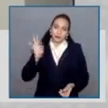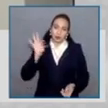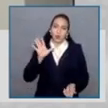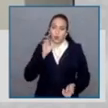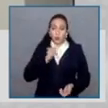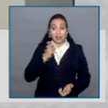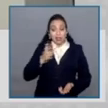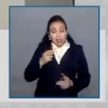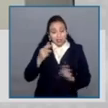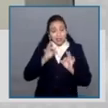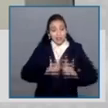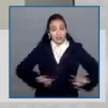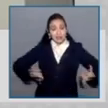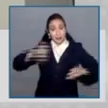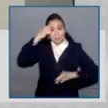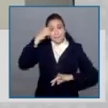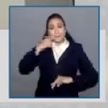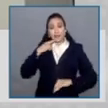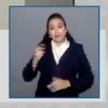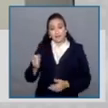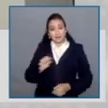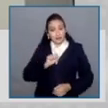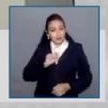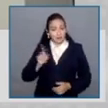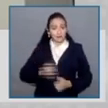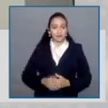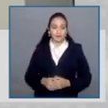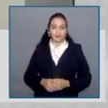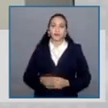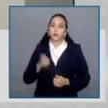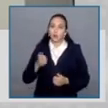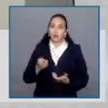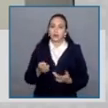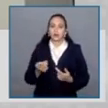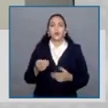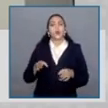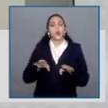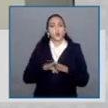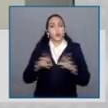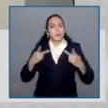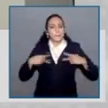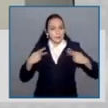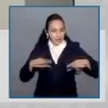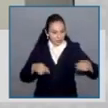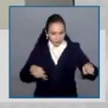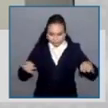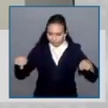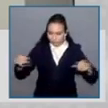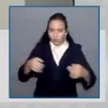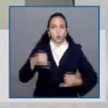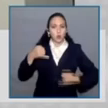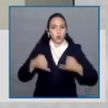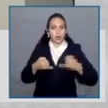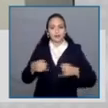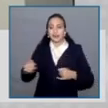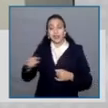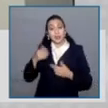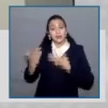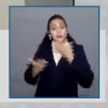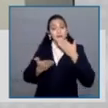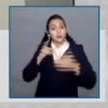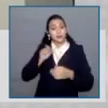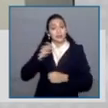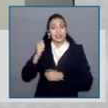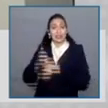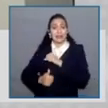secundaria que permita que, desde luego, los trabajadores y servidores públicos de carrera sean quienes eventualmente